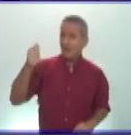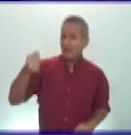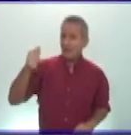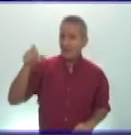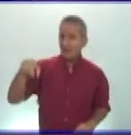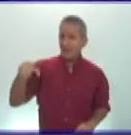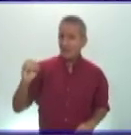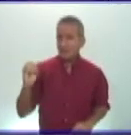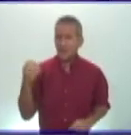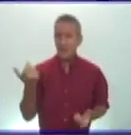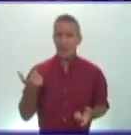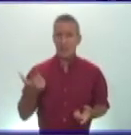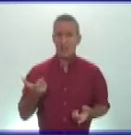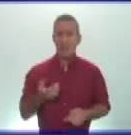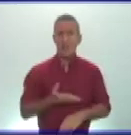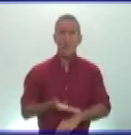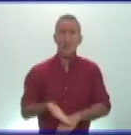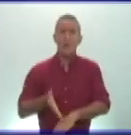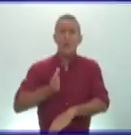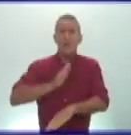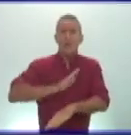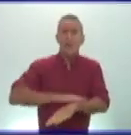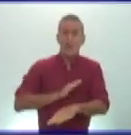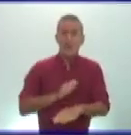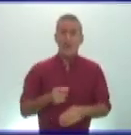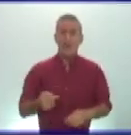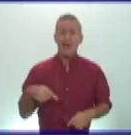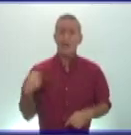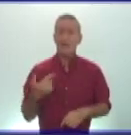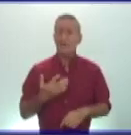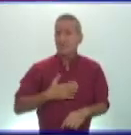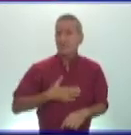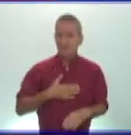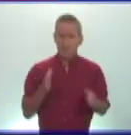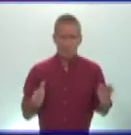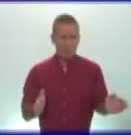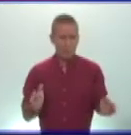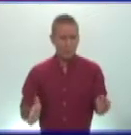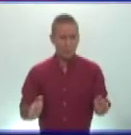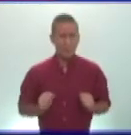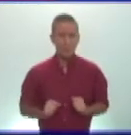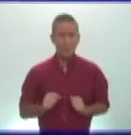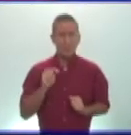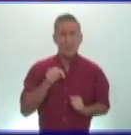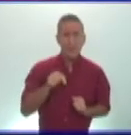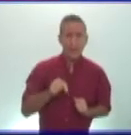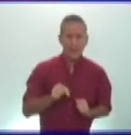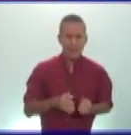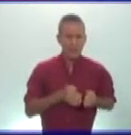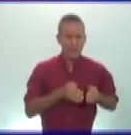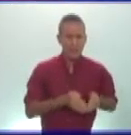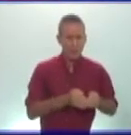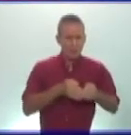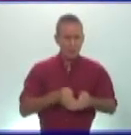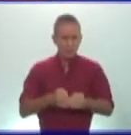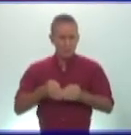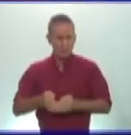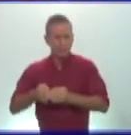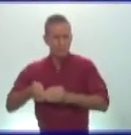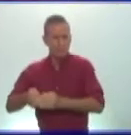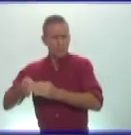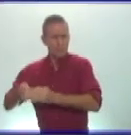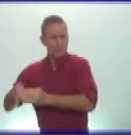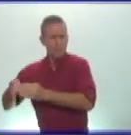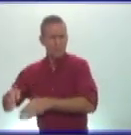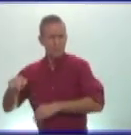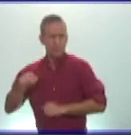de cristo comenzó la primera guerra púnica tras la cual roma se quedó con sicilia y creó una poderosísima flota copiando básicamente los barcos